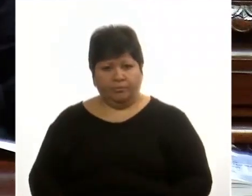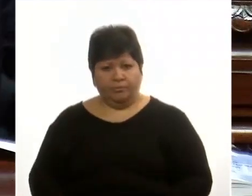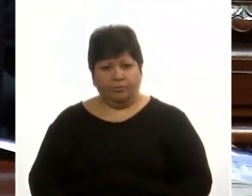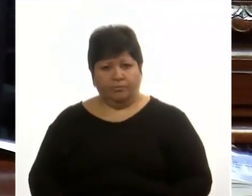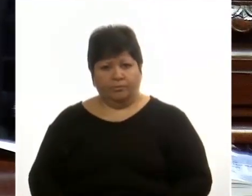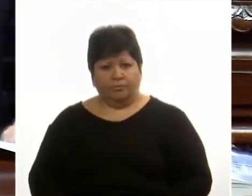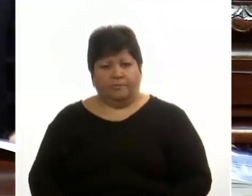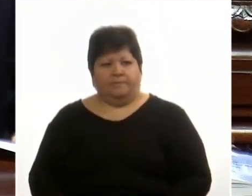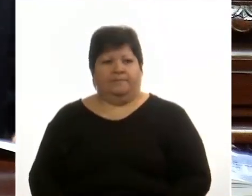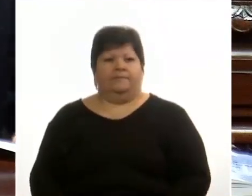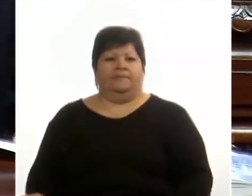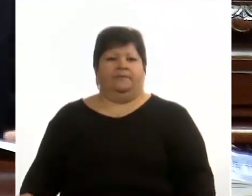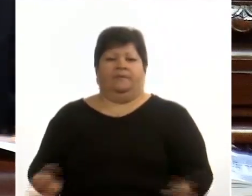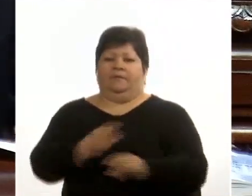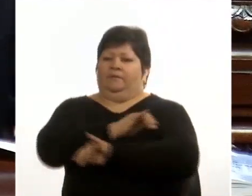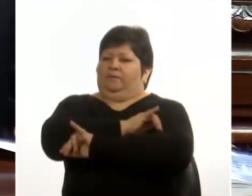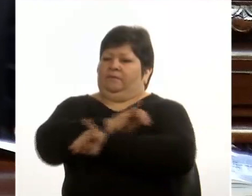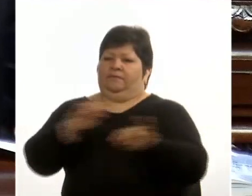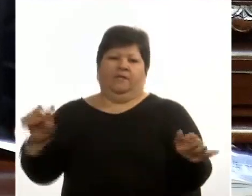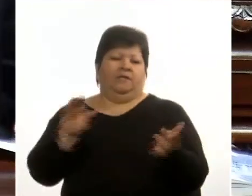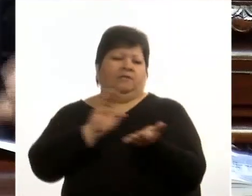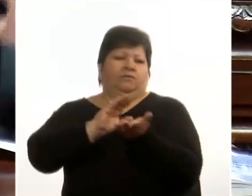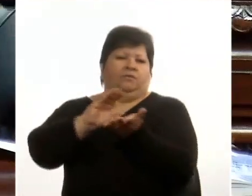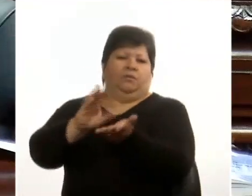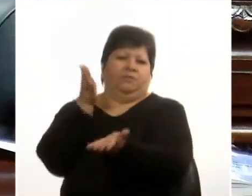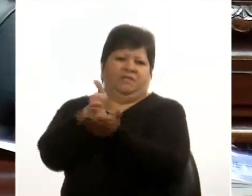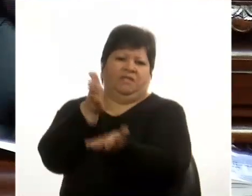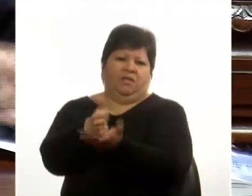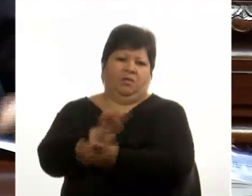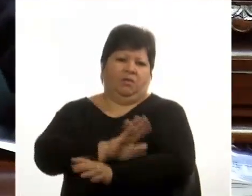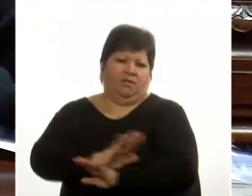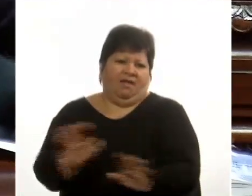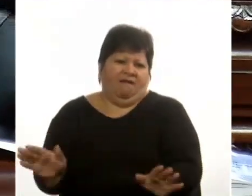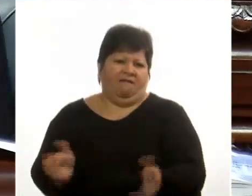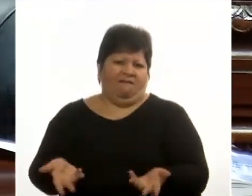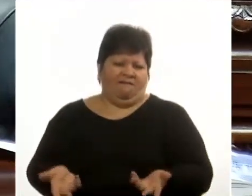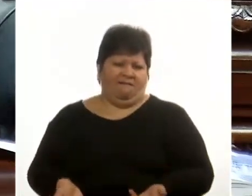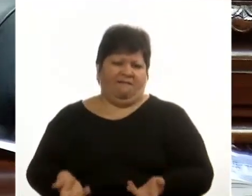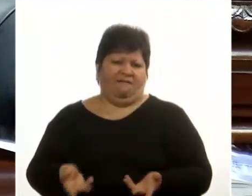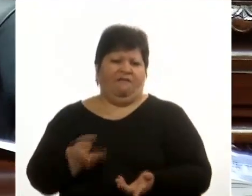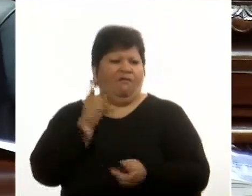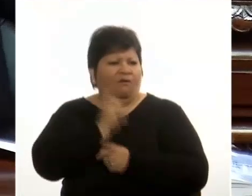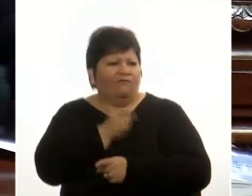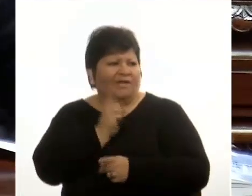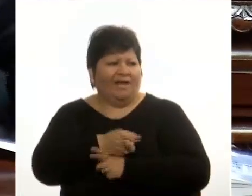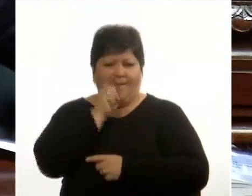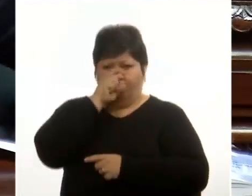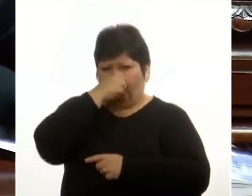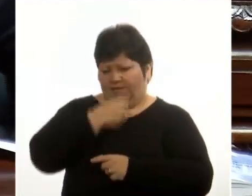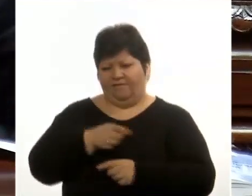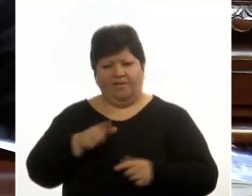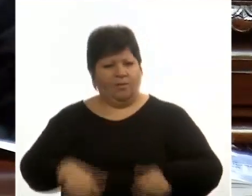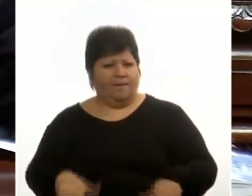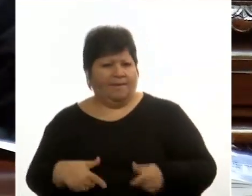¿No habrá que terminar con estos subsidios? ¿No habrá que obligar a la intendencia de Montevideo a ser más eficiente?